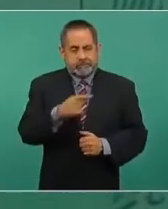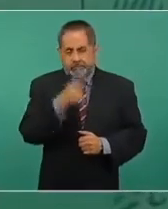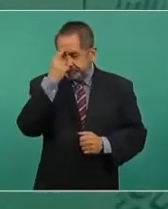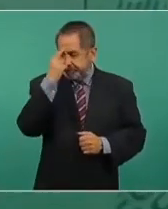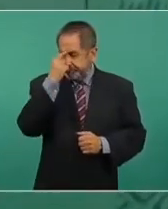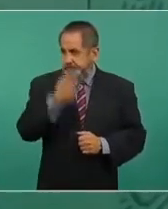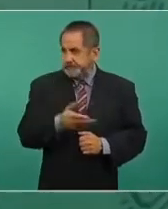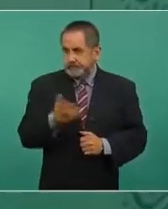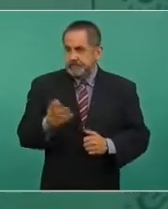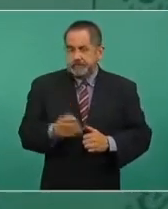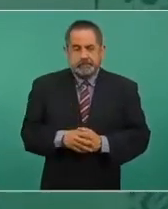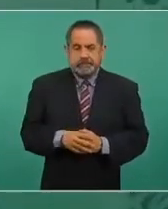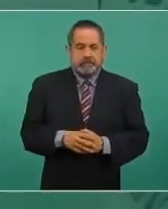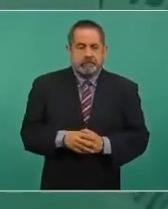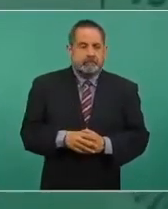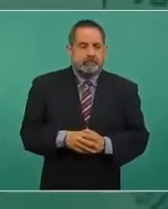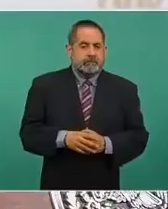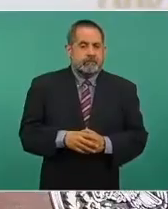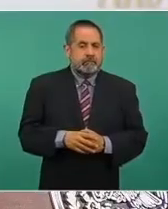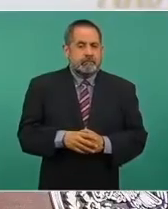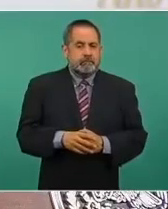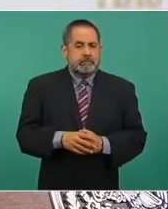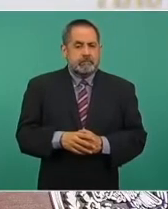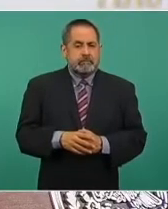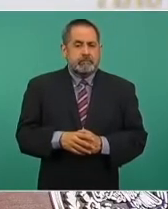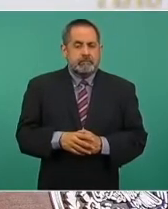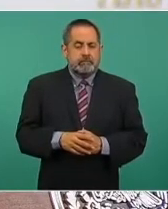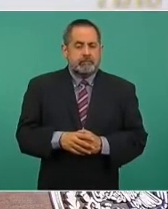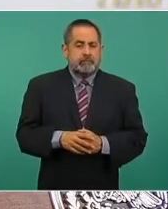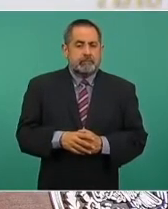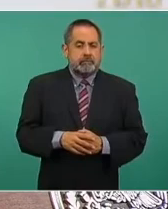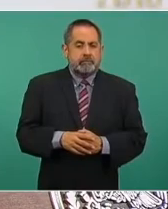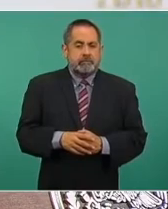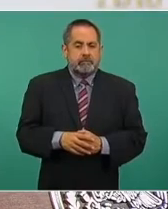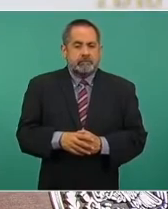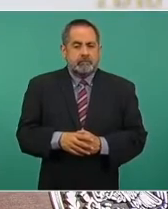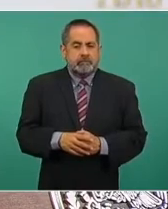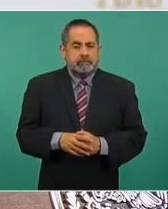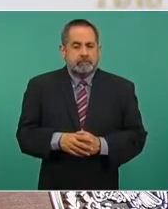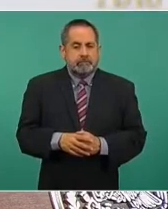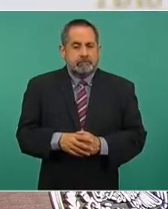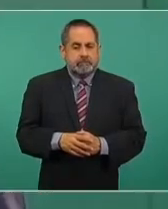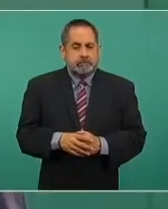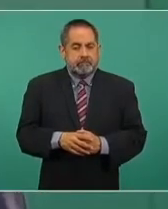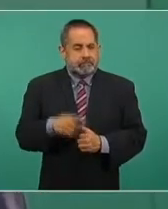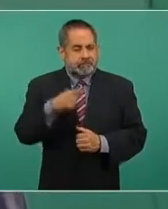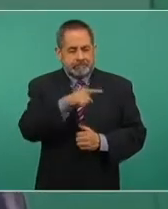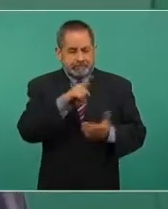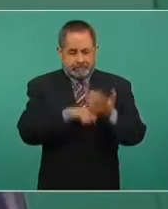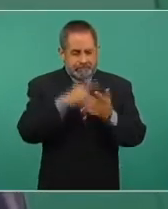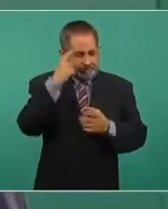moral,